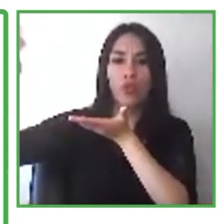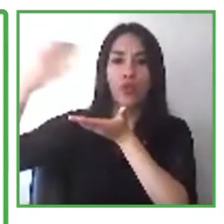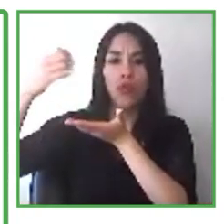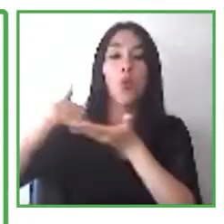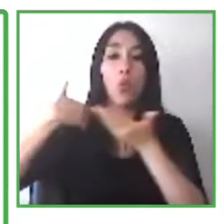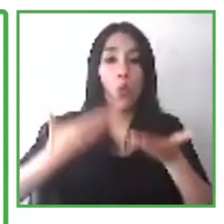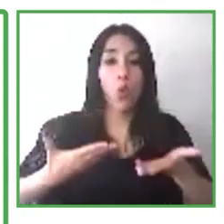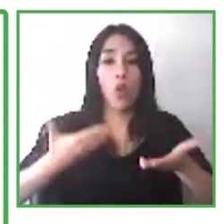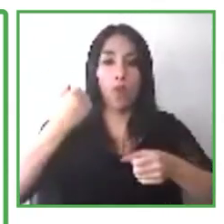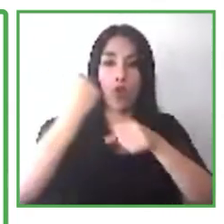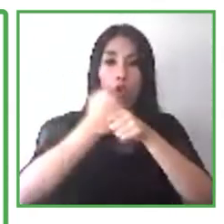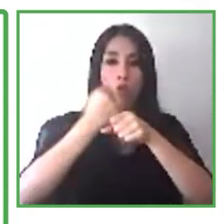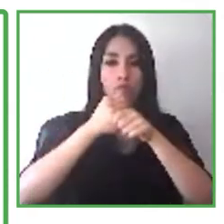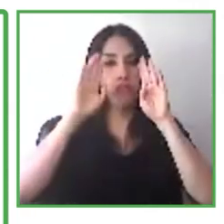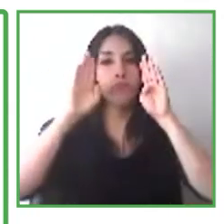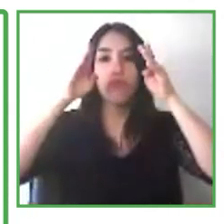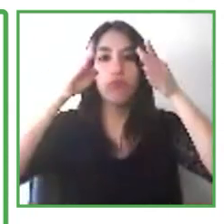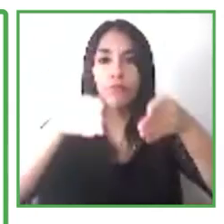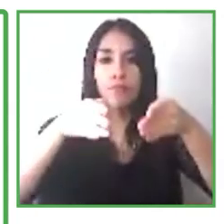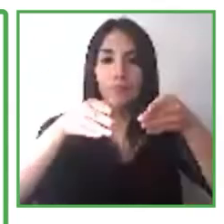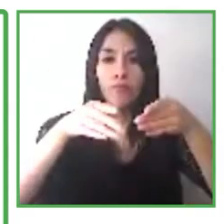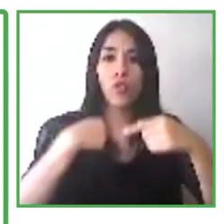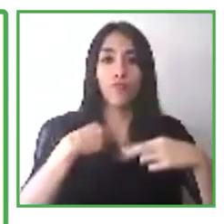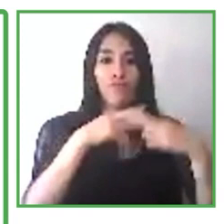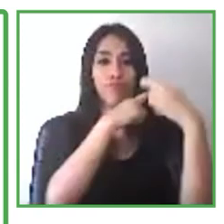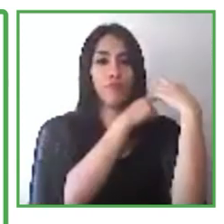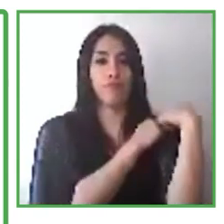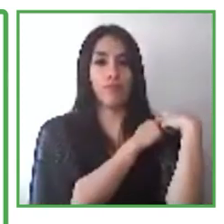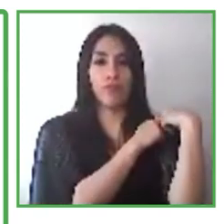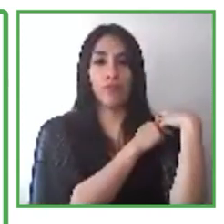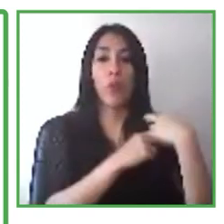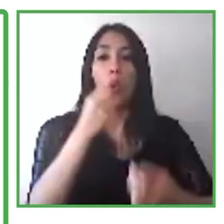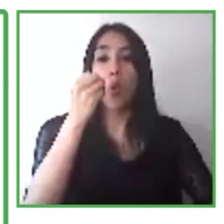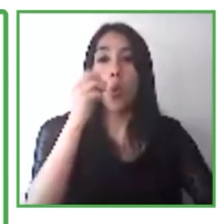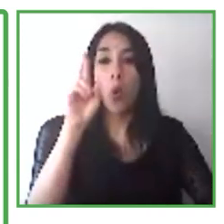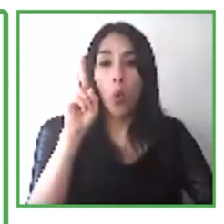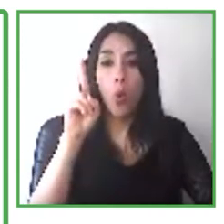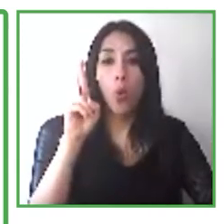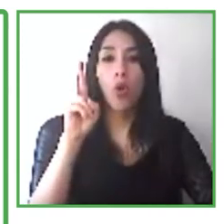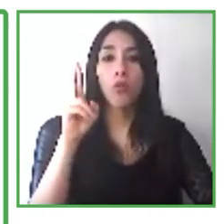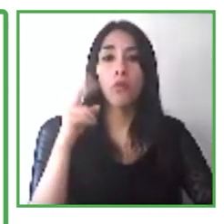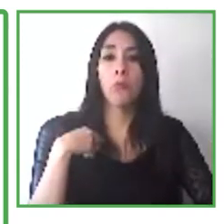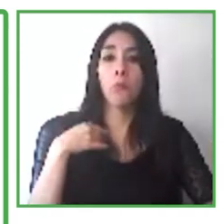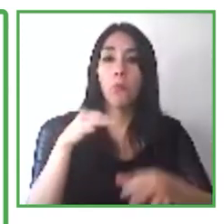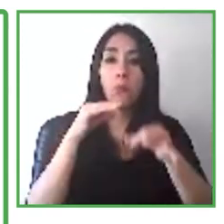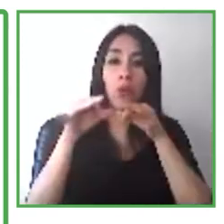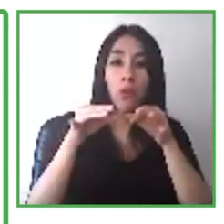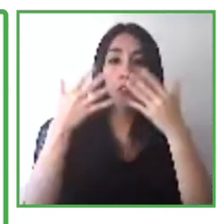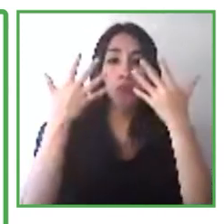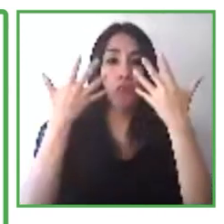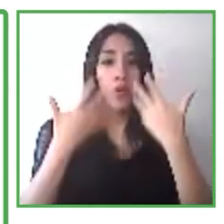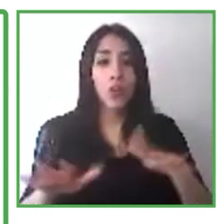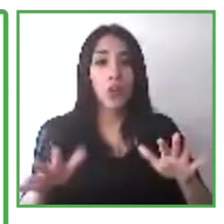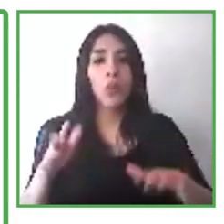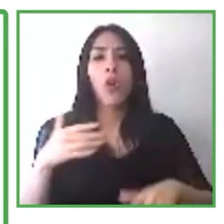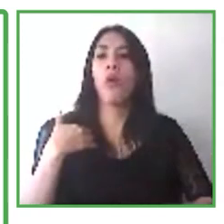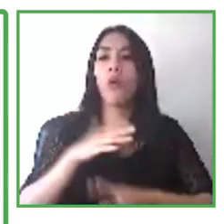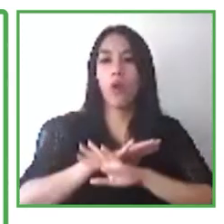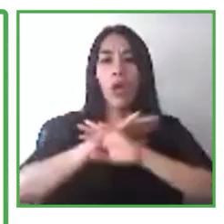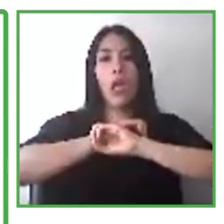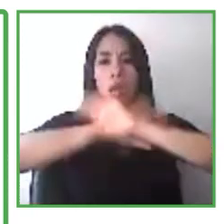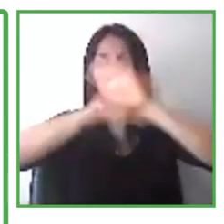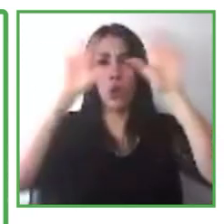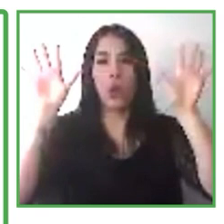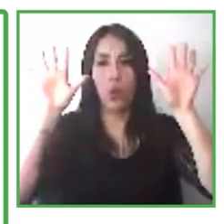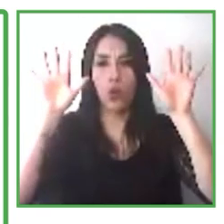hacer y también cuando se les dan instrucciones claras. Y también déjenme mencionar algunas buenas prácticas. La